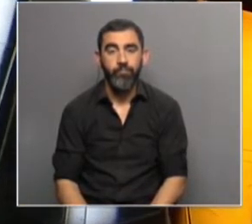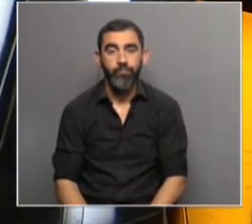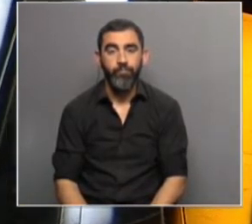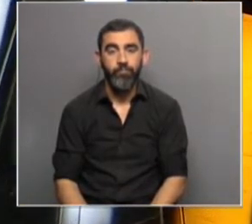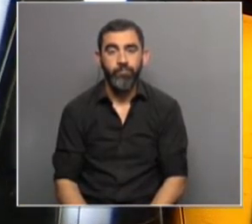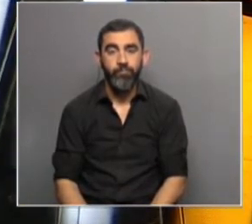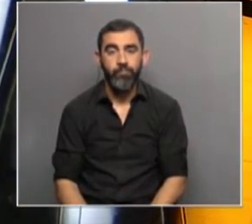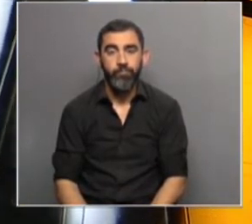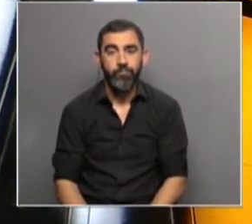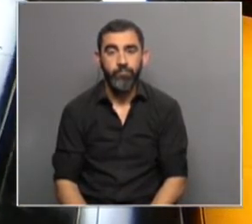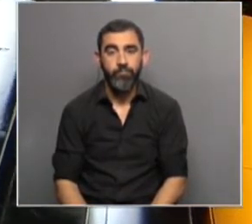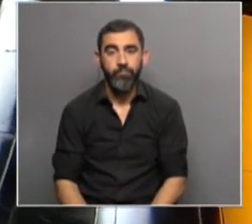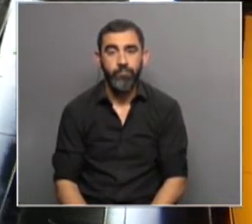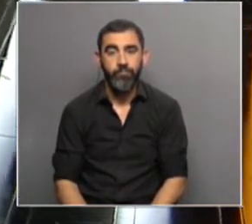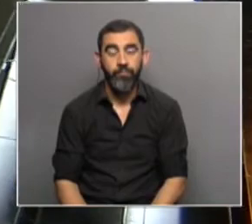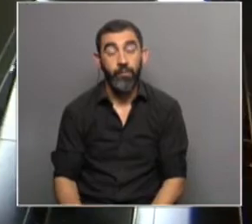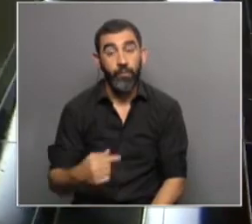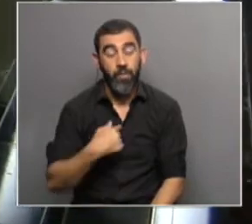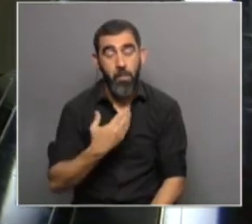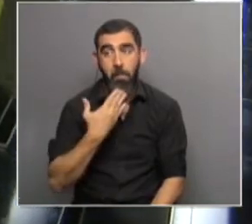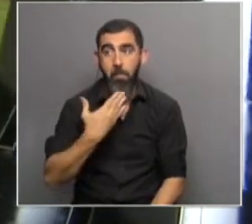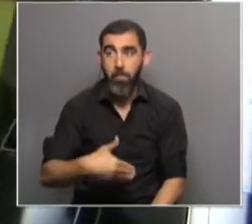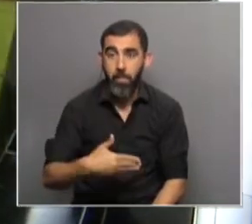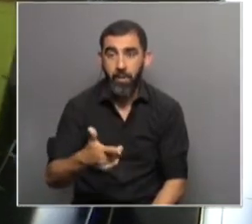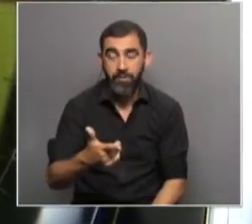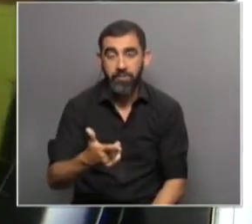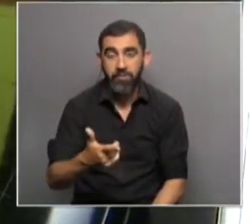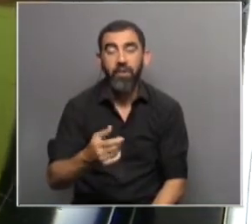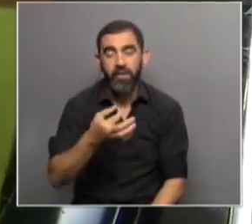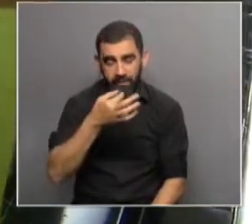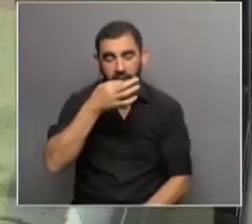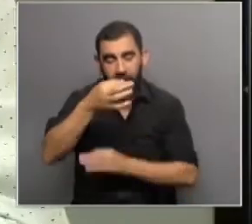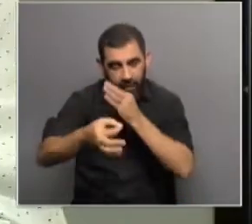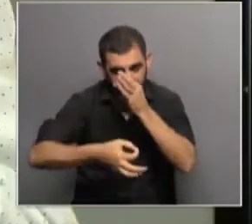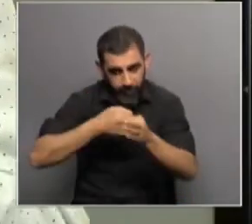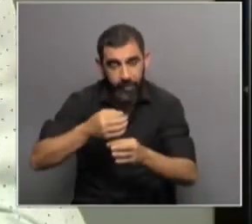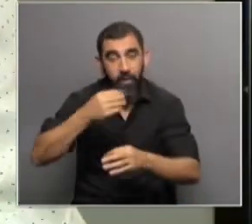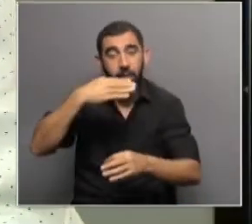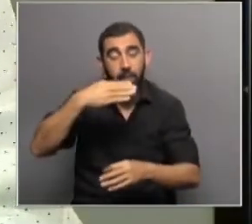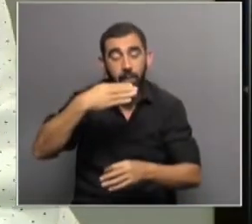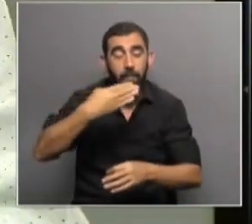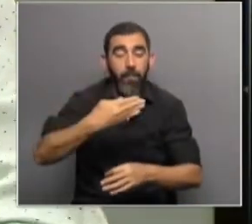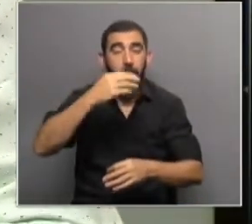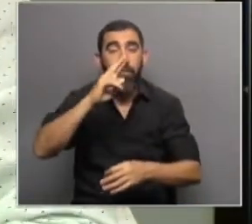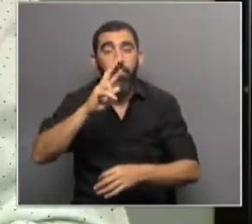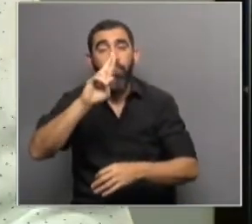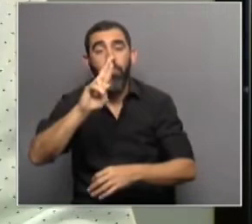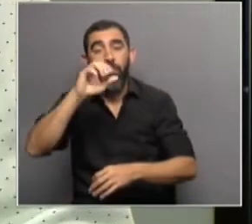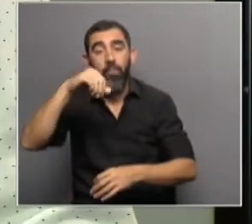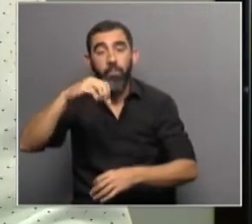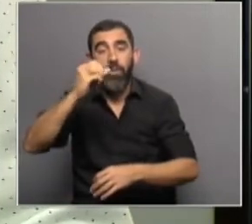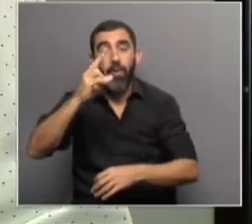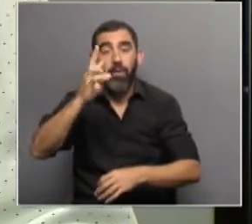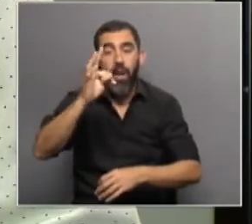La verdad, Alexandra, es que me dejó bastante impactado ese número. Si bien ella aclara que burnout en sí mismo afecta a